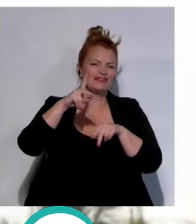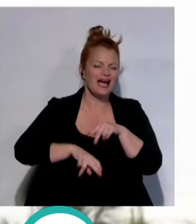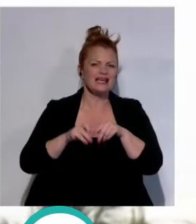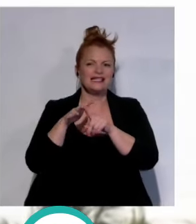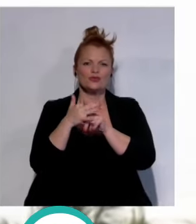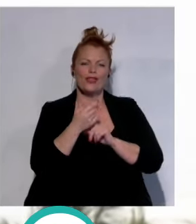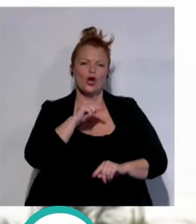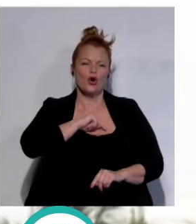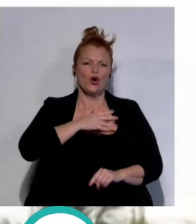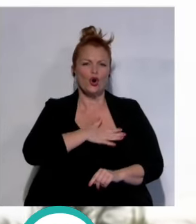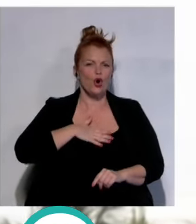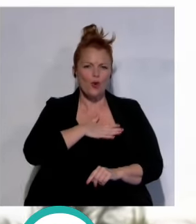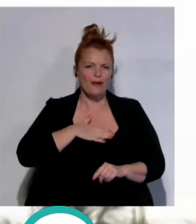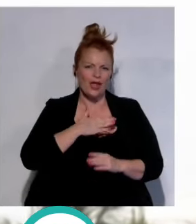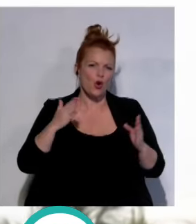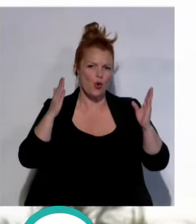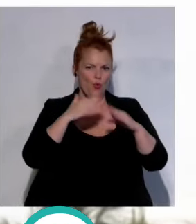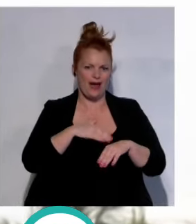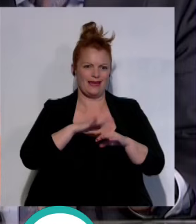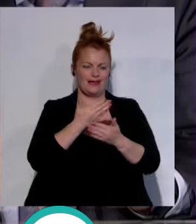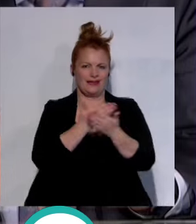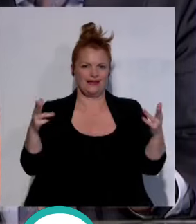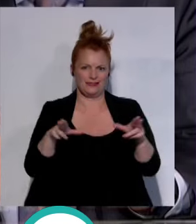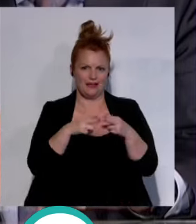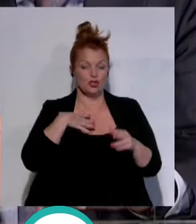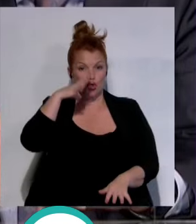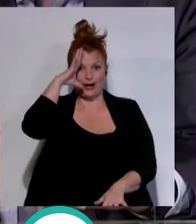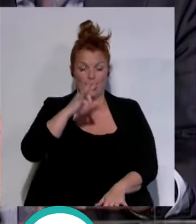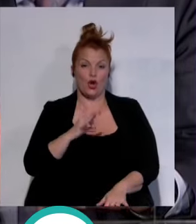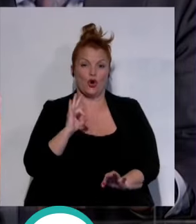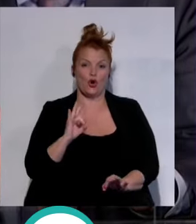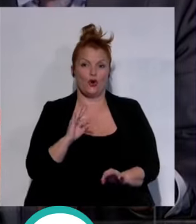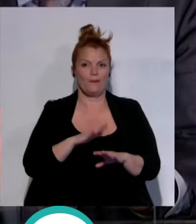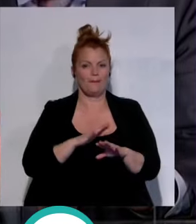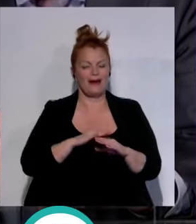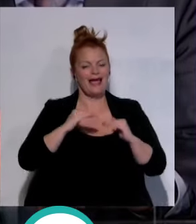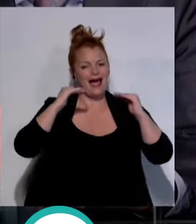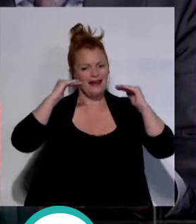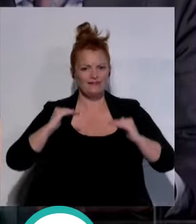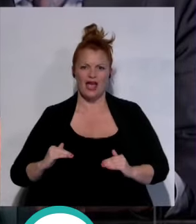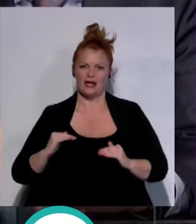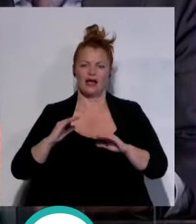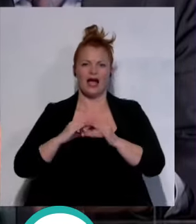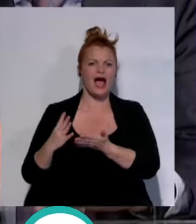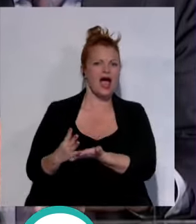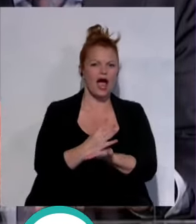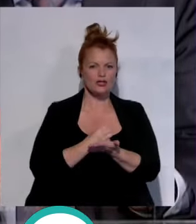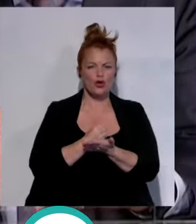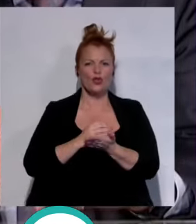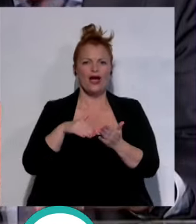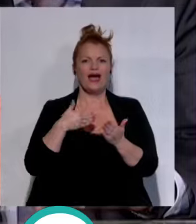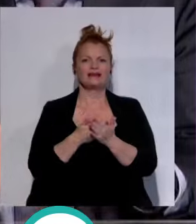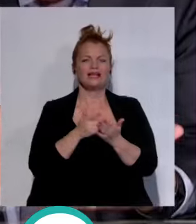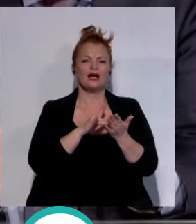incómodas para toda la sociedad. Creo en la capacidad que tienen para aliviarnos a todos, incluido a los que